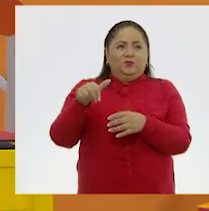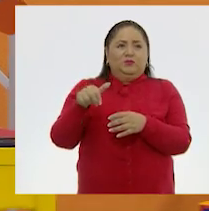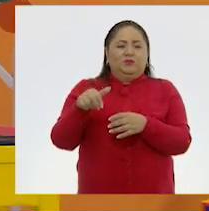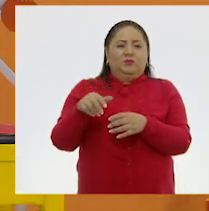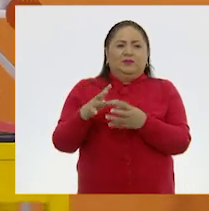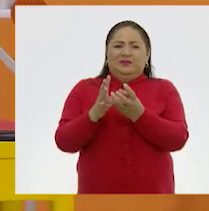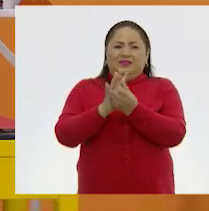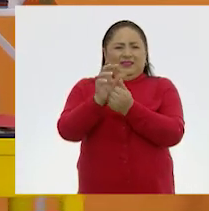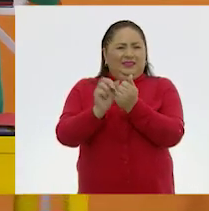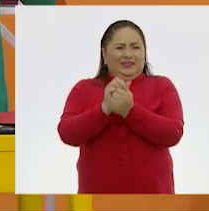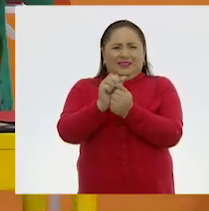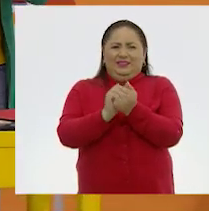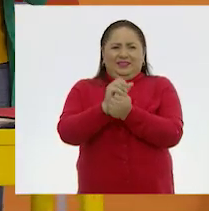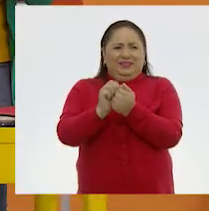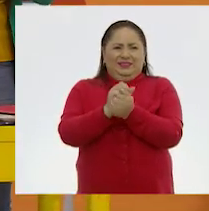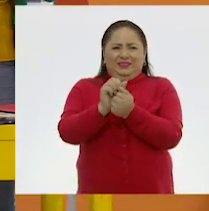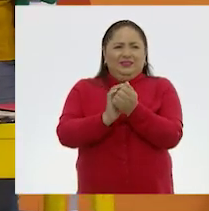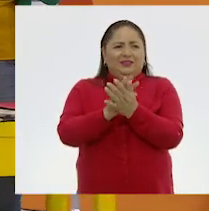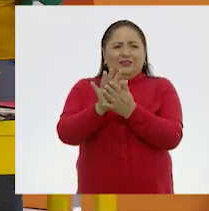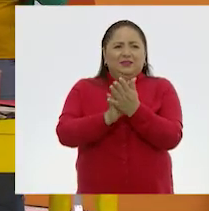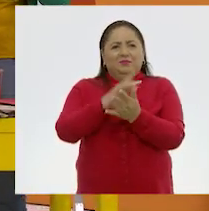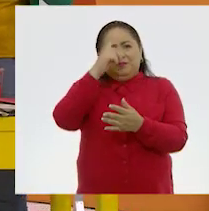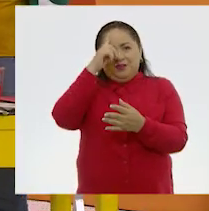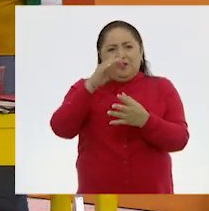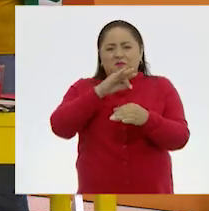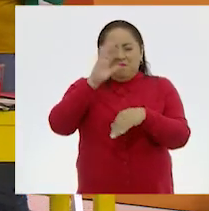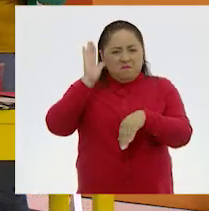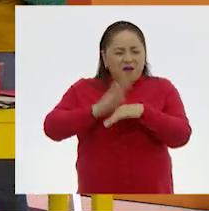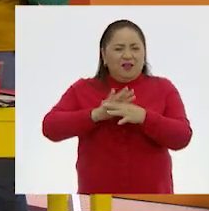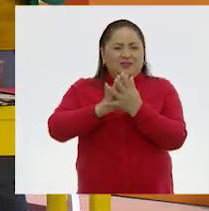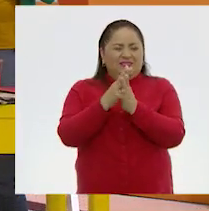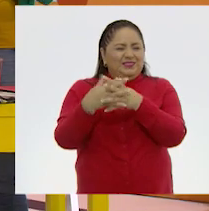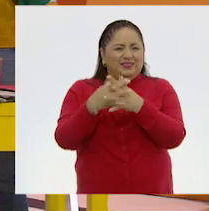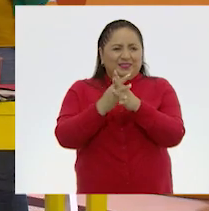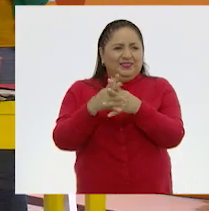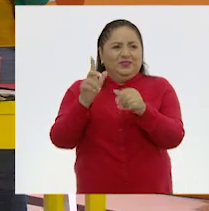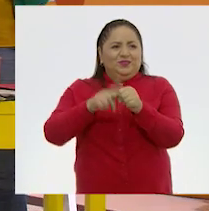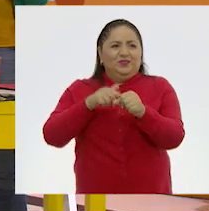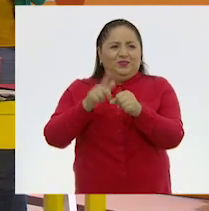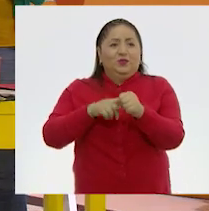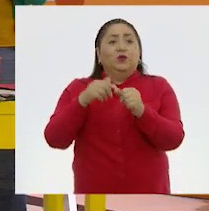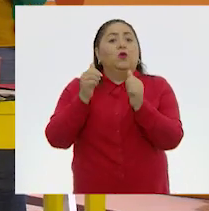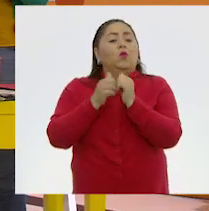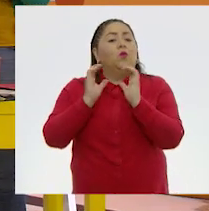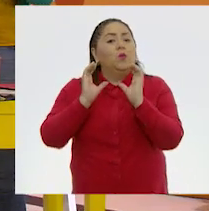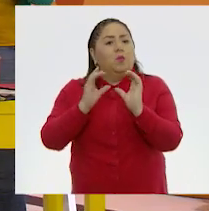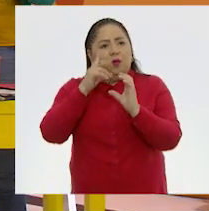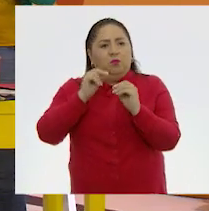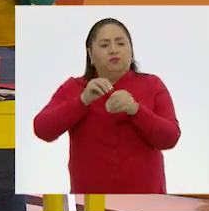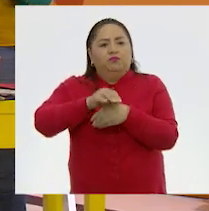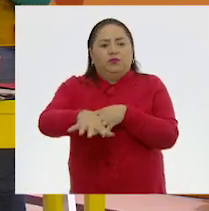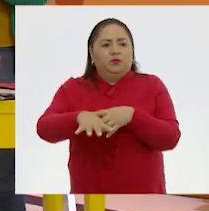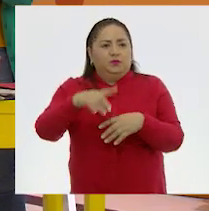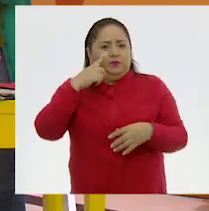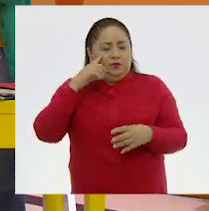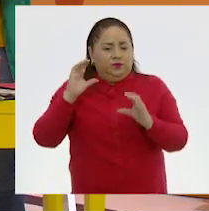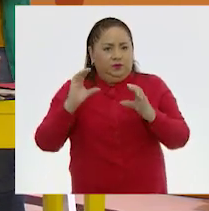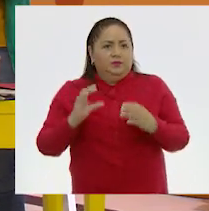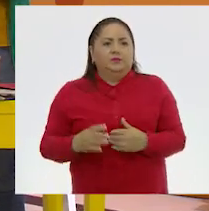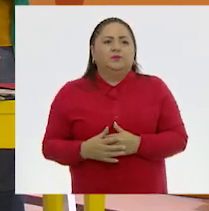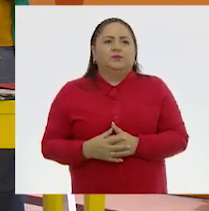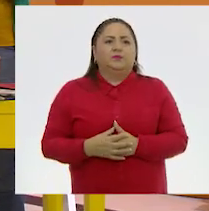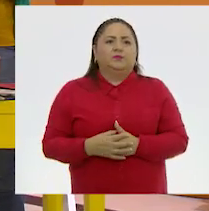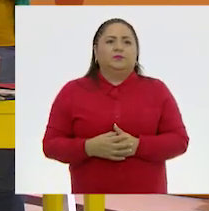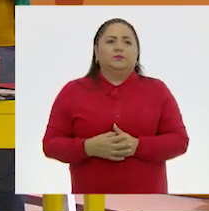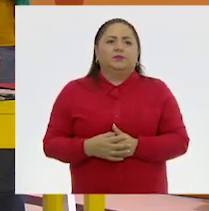juntar. Esto va a hacer que se combinen aún más los colores. Con mucho cuidado. Para abajo. Para abajo.